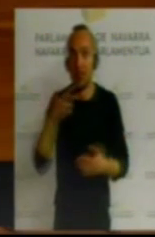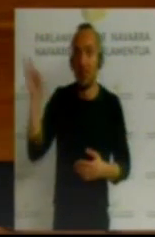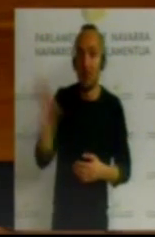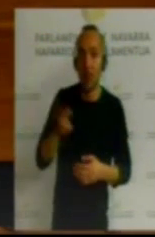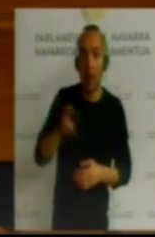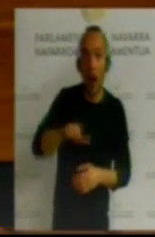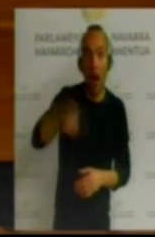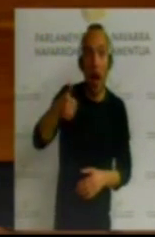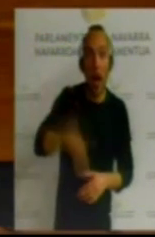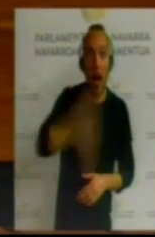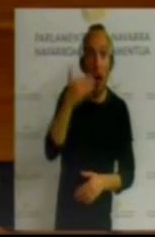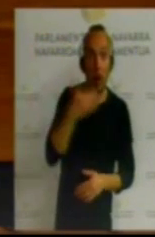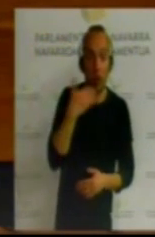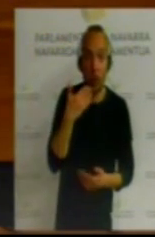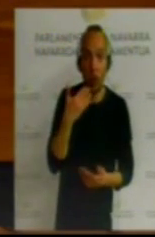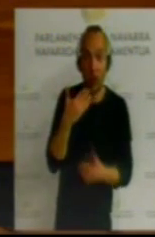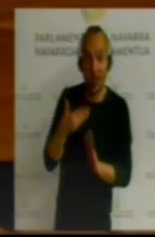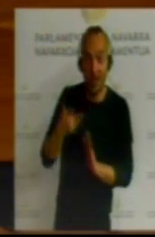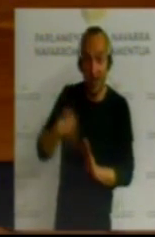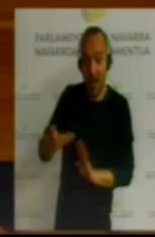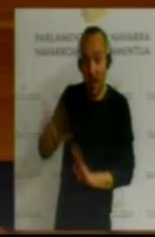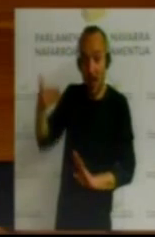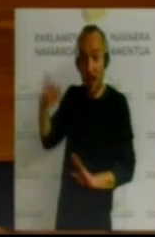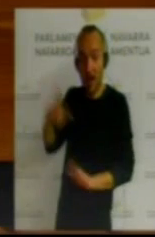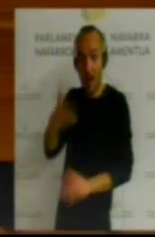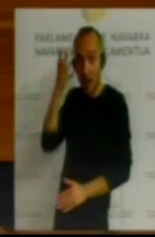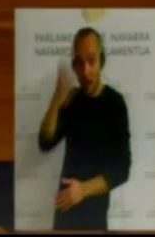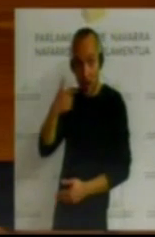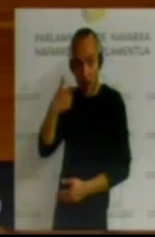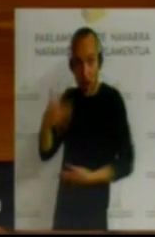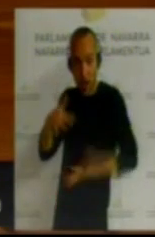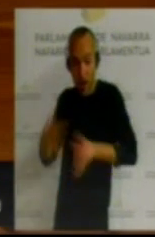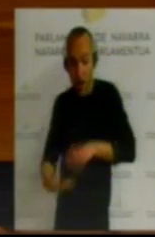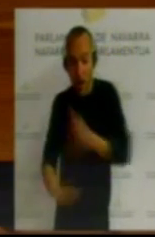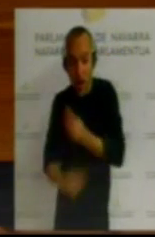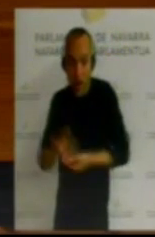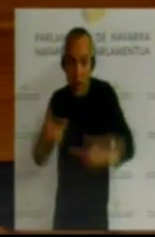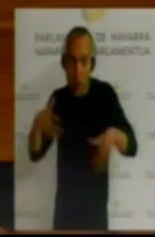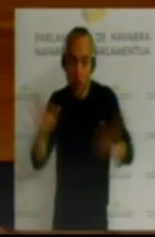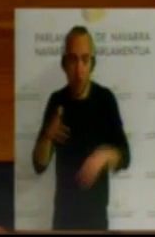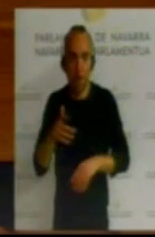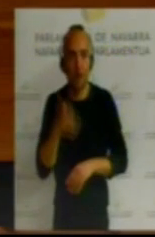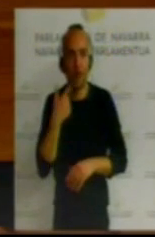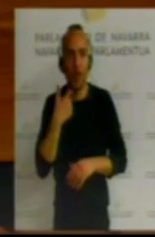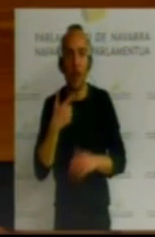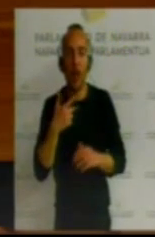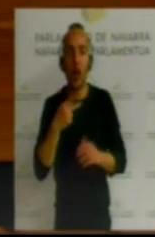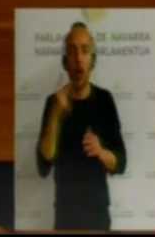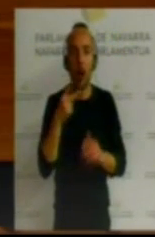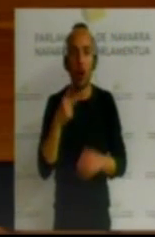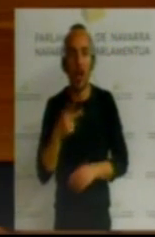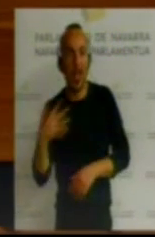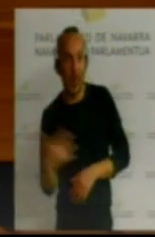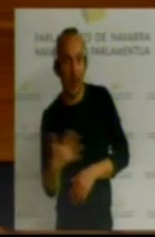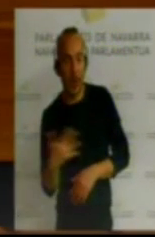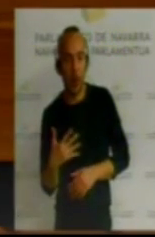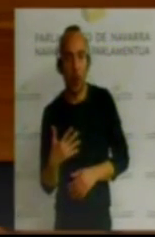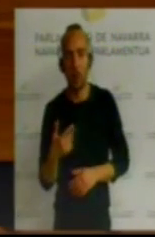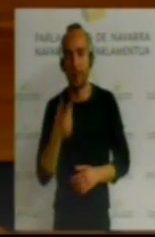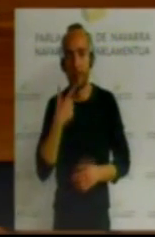aprobar algo que ya se está haciendo en Navarra. Nos abstendremos en el punto 2 y 5.